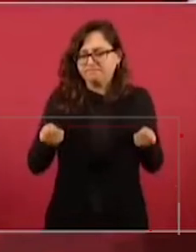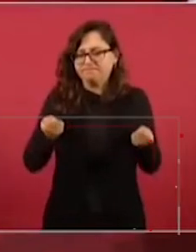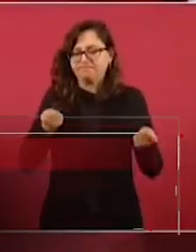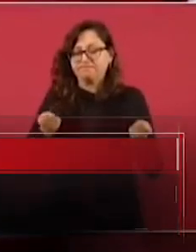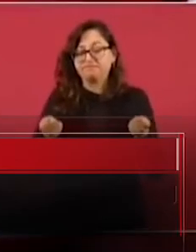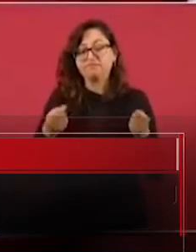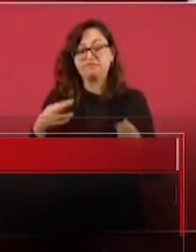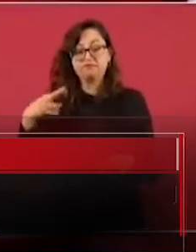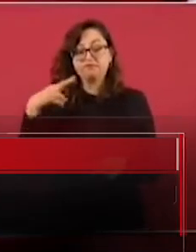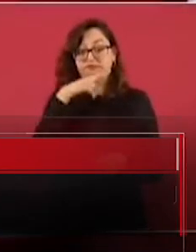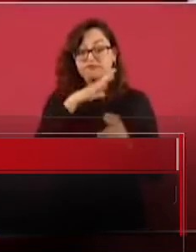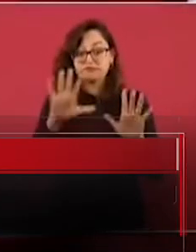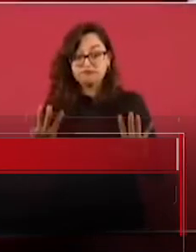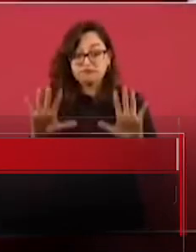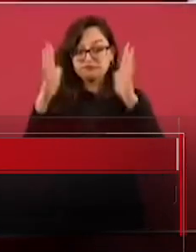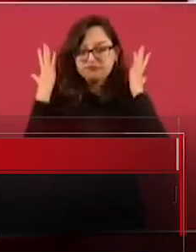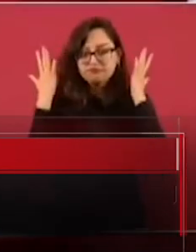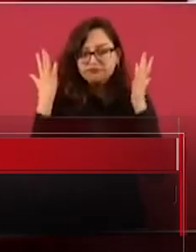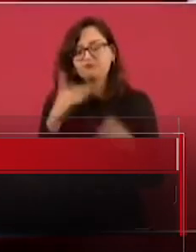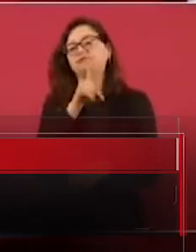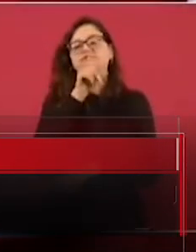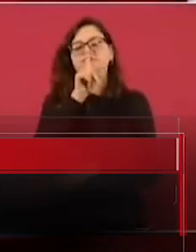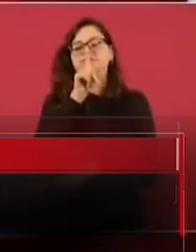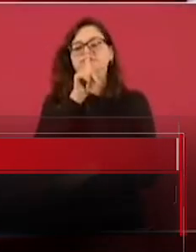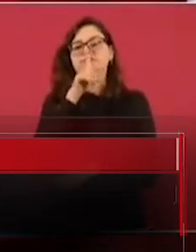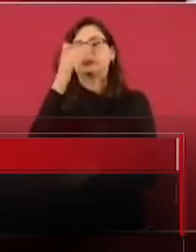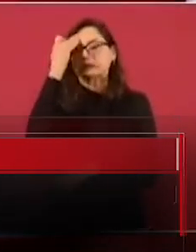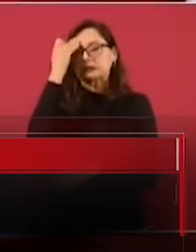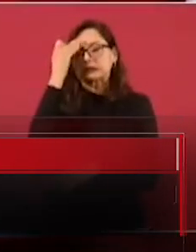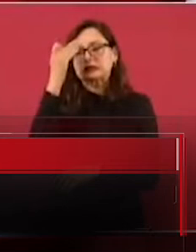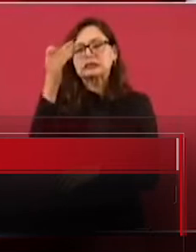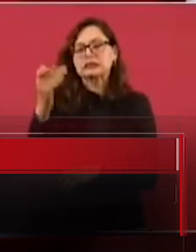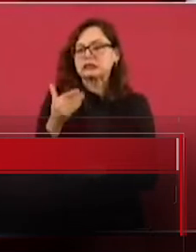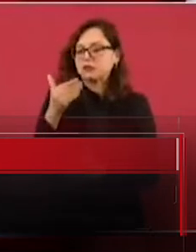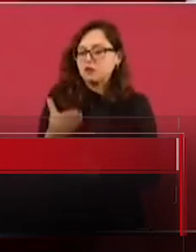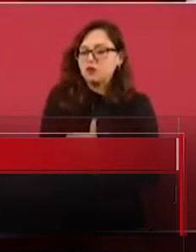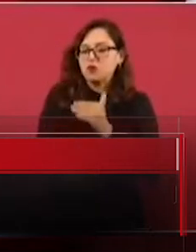No es nada más lo coercitivo, es